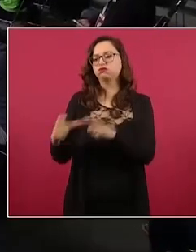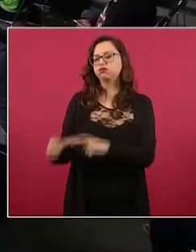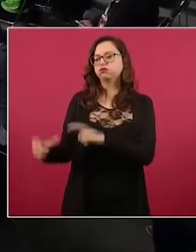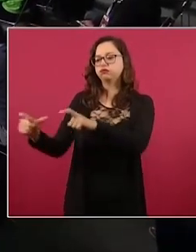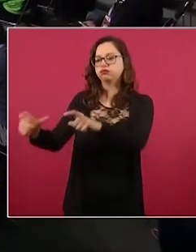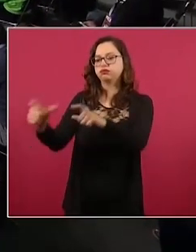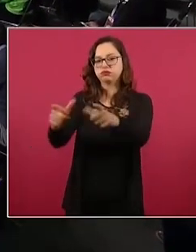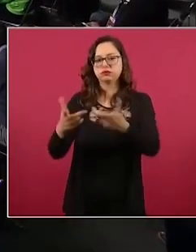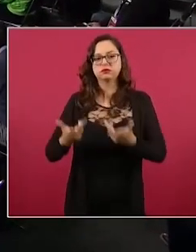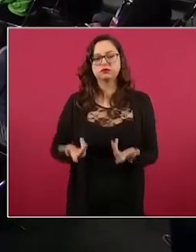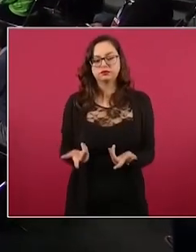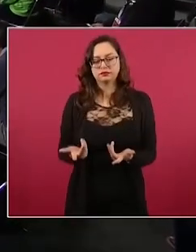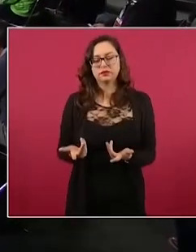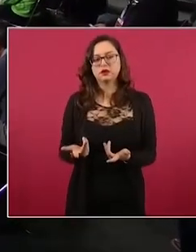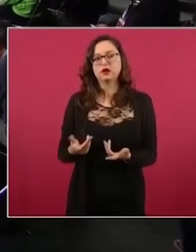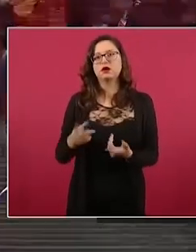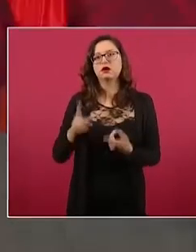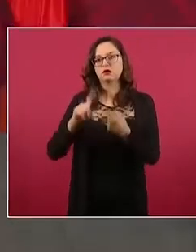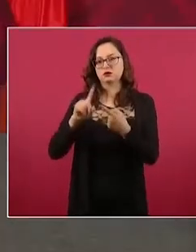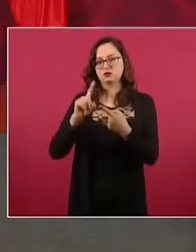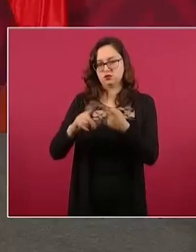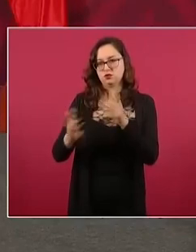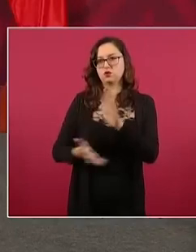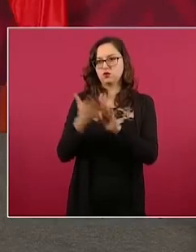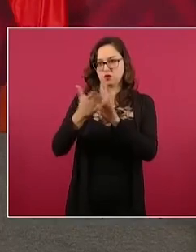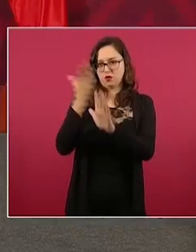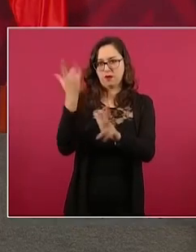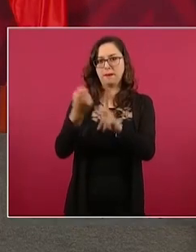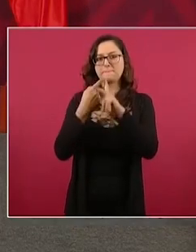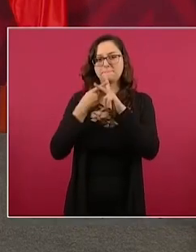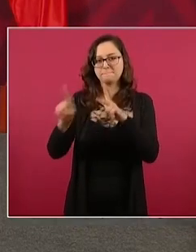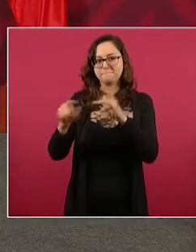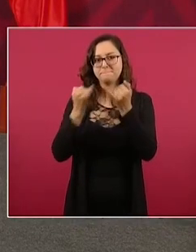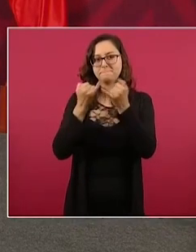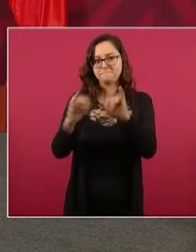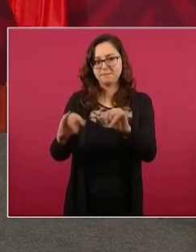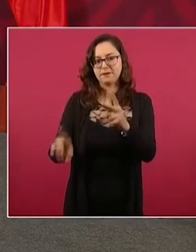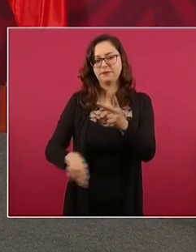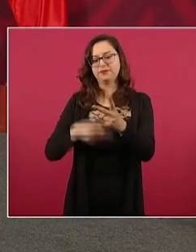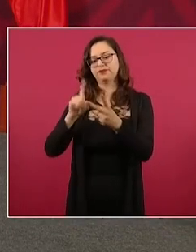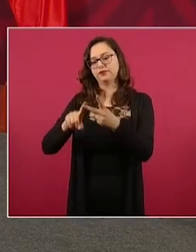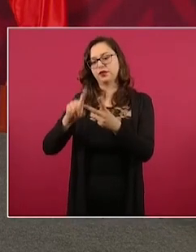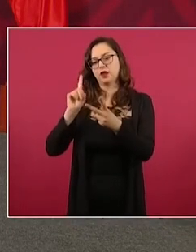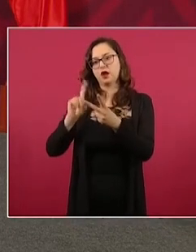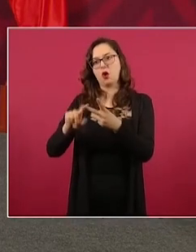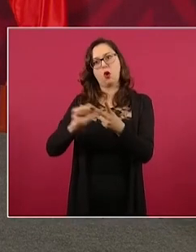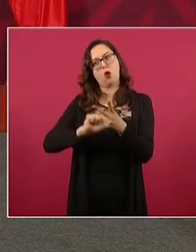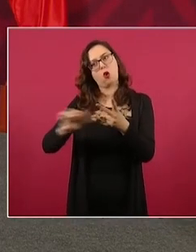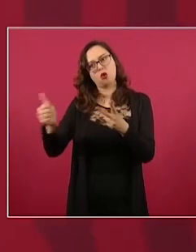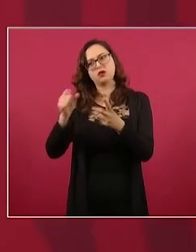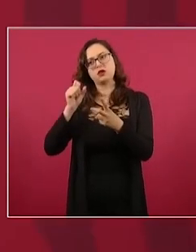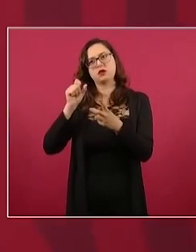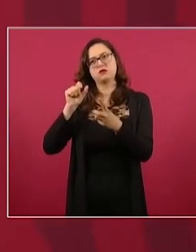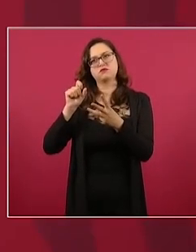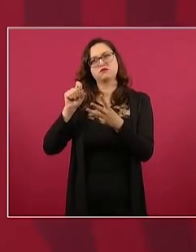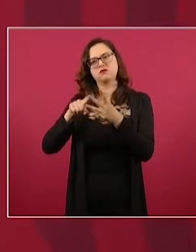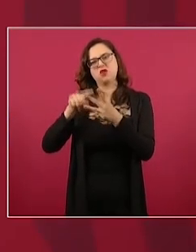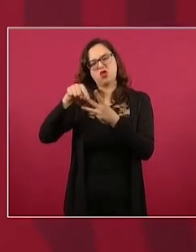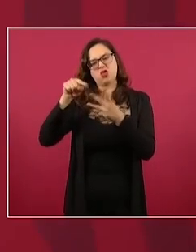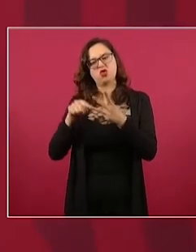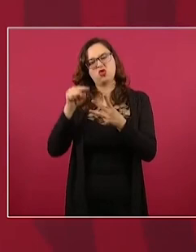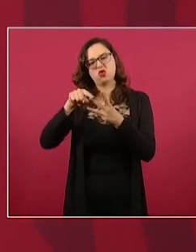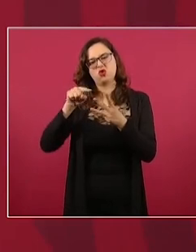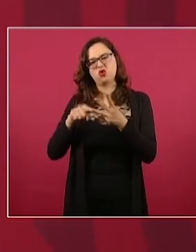y dos o tres obras más urbanas se van a invertir en Cancún como